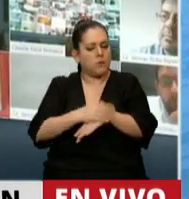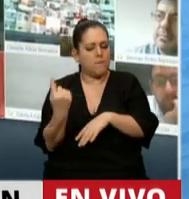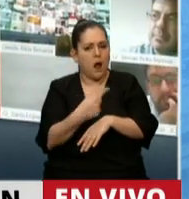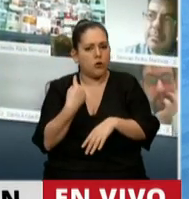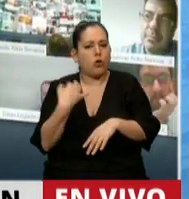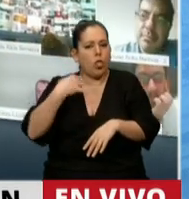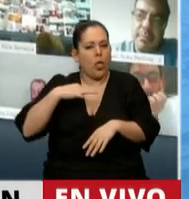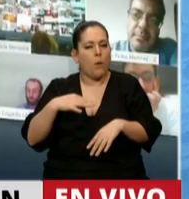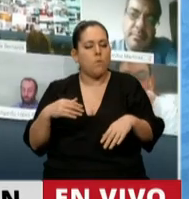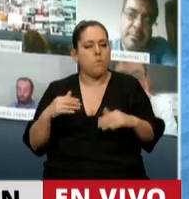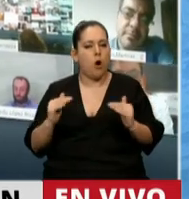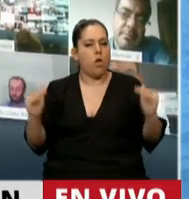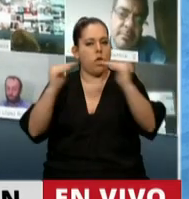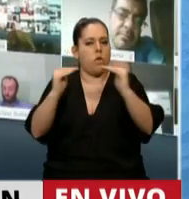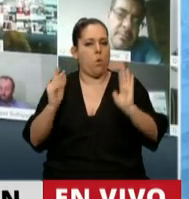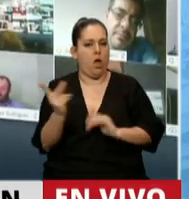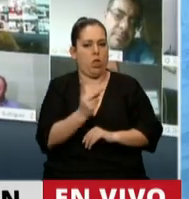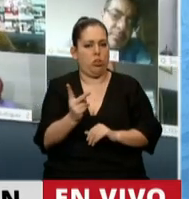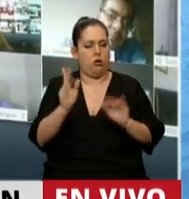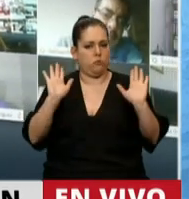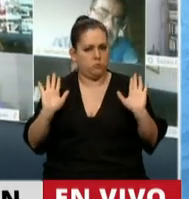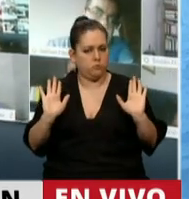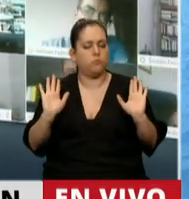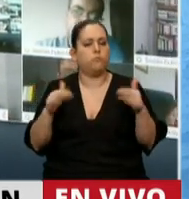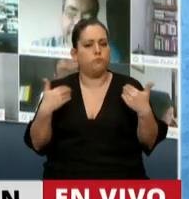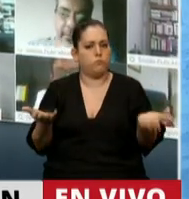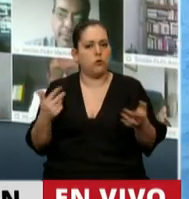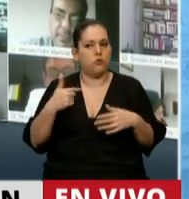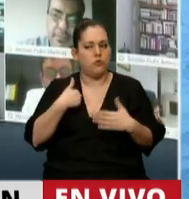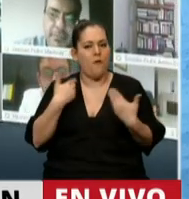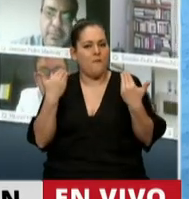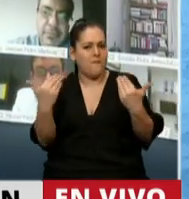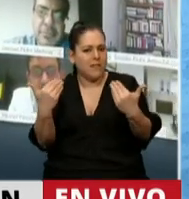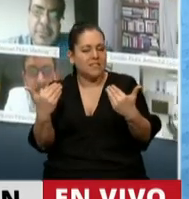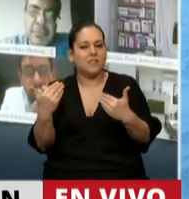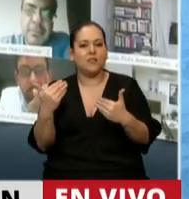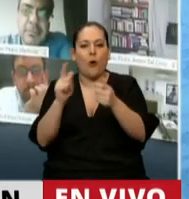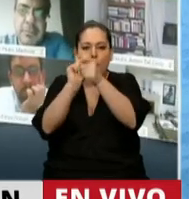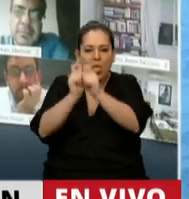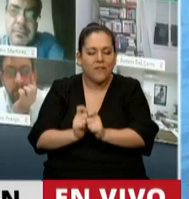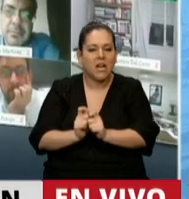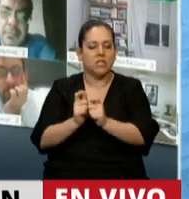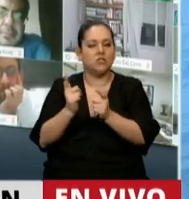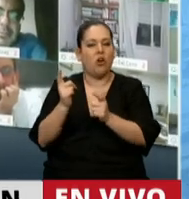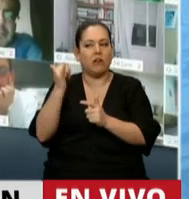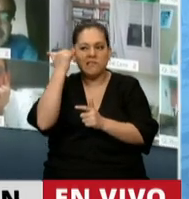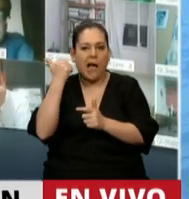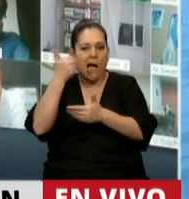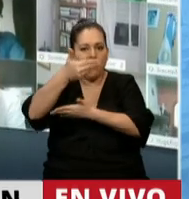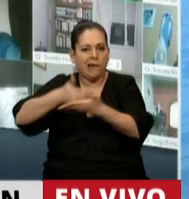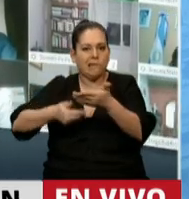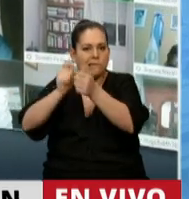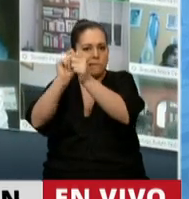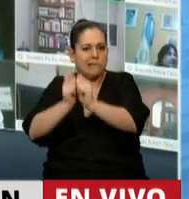ser lo más justo posible. Por eso creo que recibo con mucho beneplácitos las modificaciones que se hicieron en este